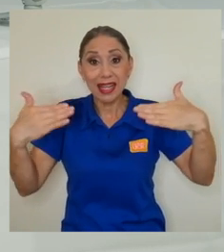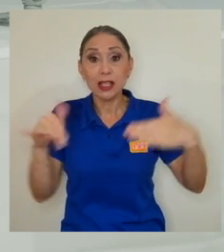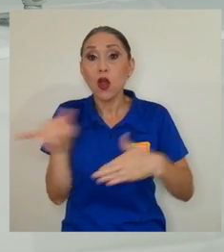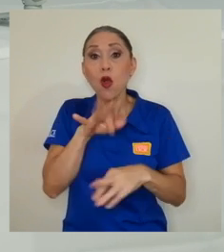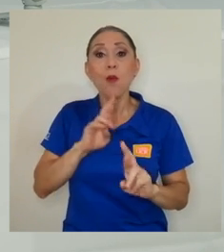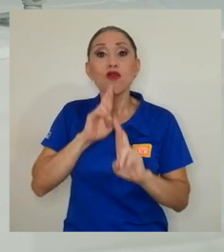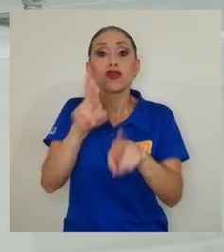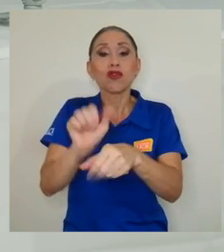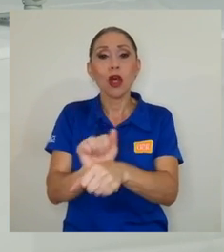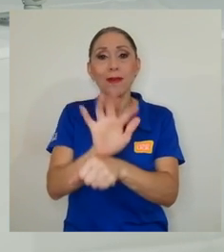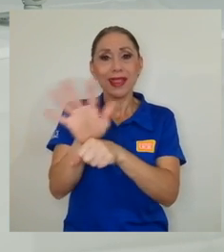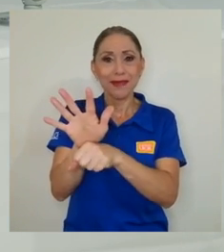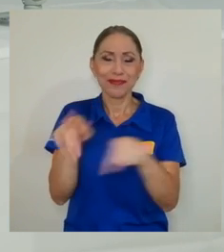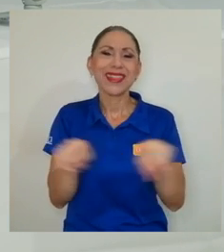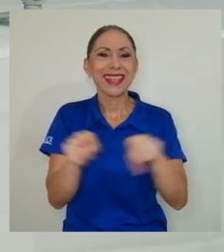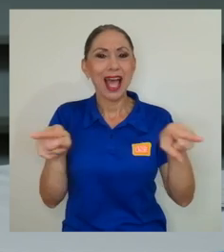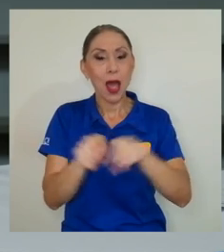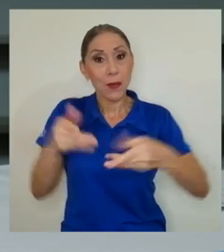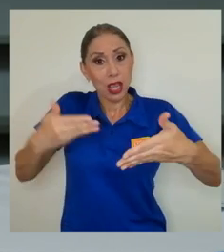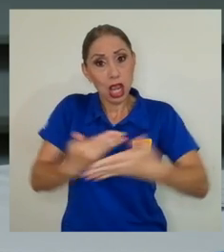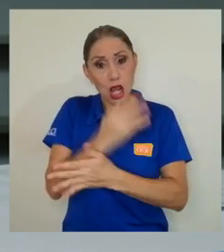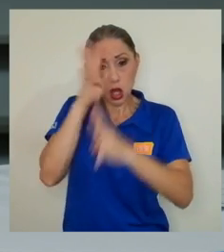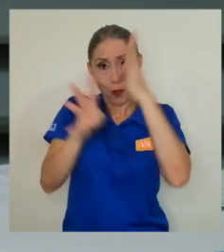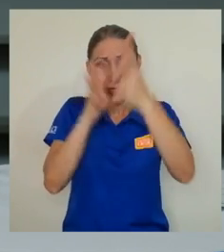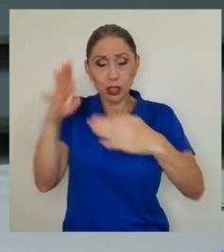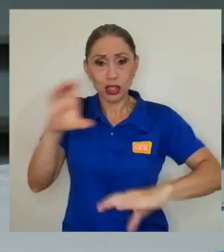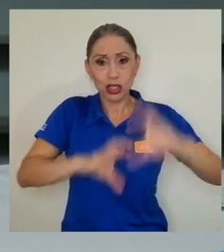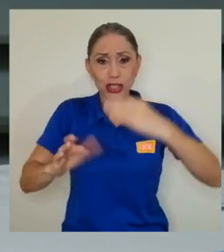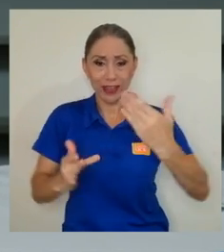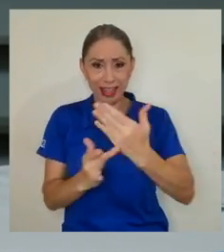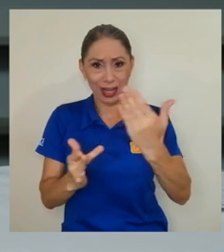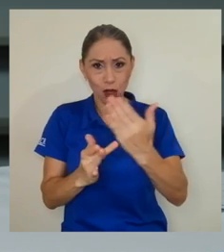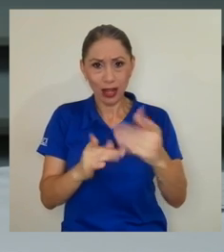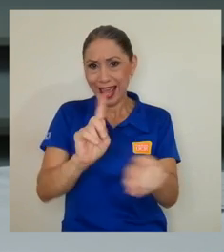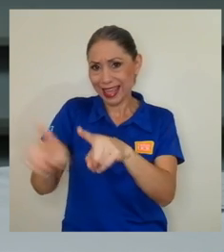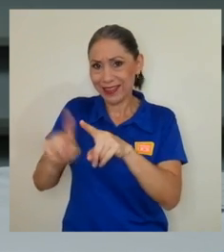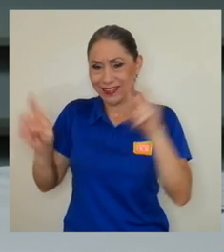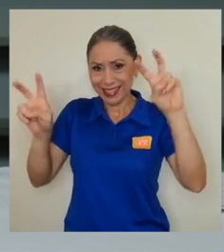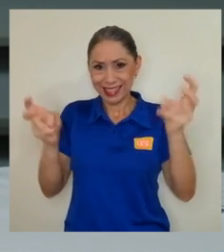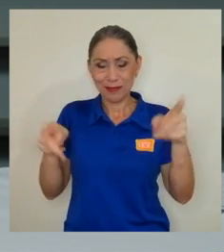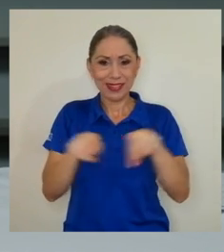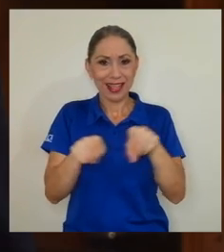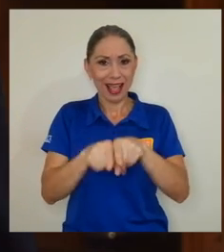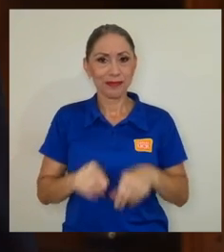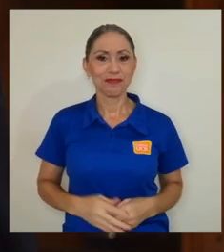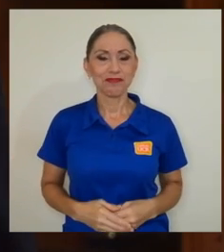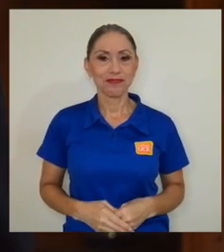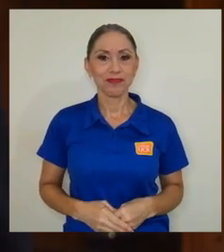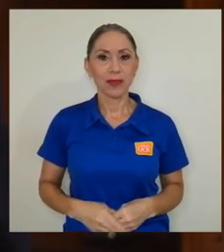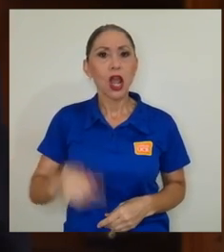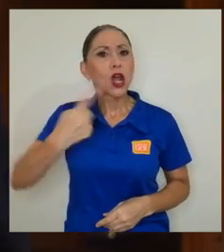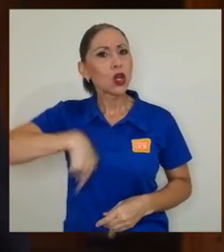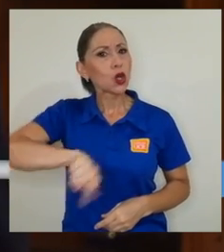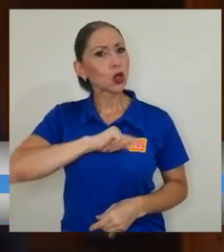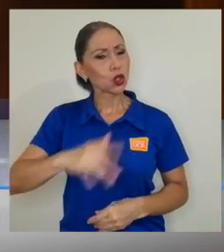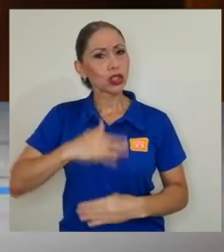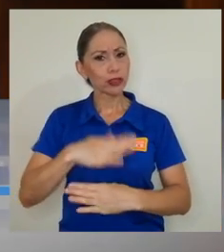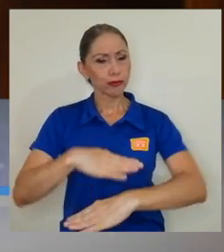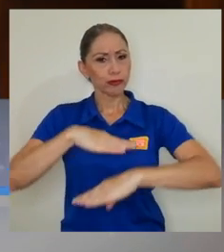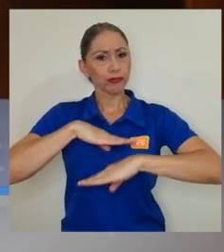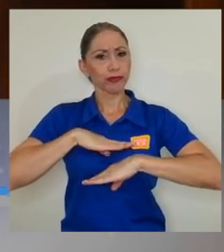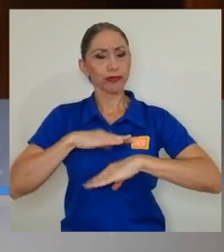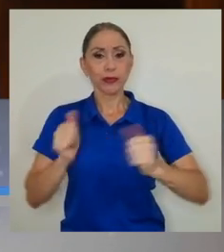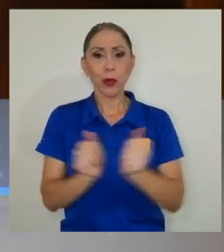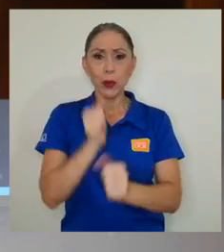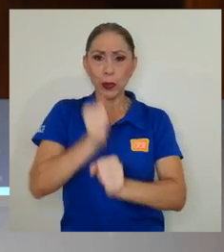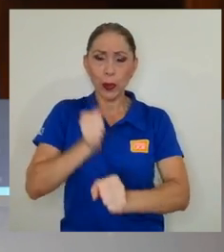la pandemia, así como la innovación científica y tecnológica, entre otras. Estamos muy satisfechos con